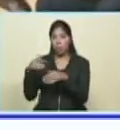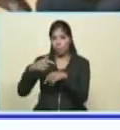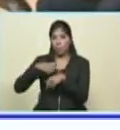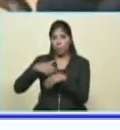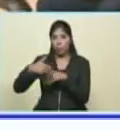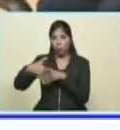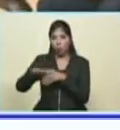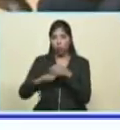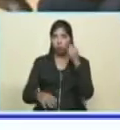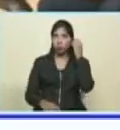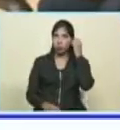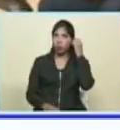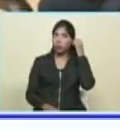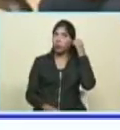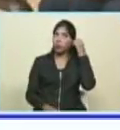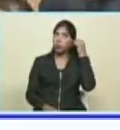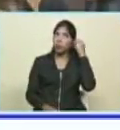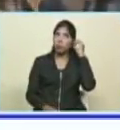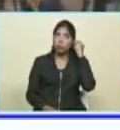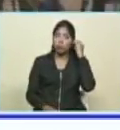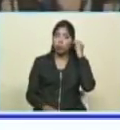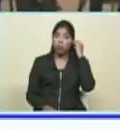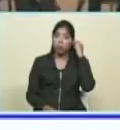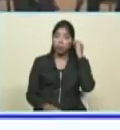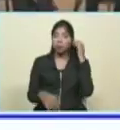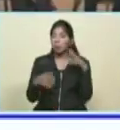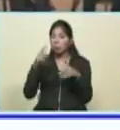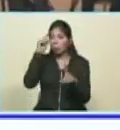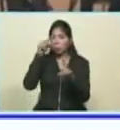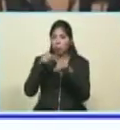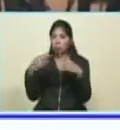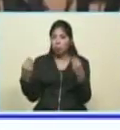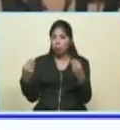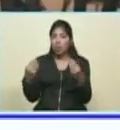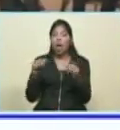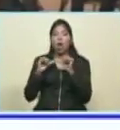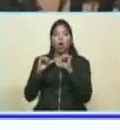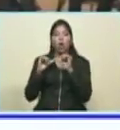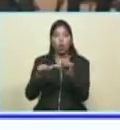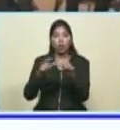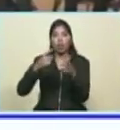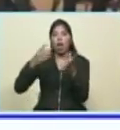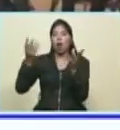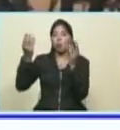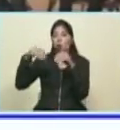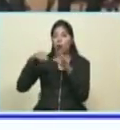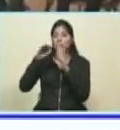Astana para seguir construyendo entonces los acuerdos en todas las materias